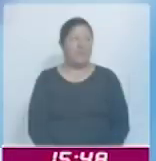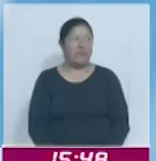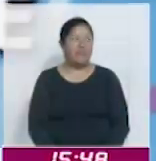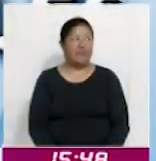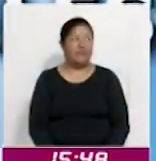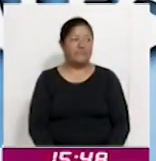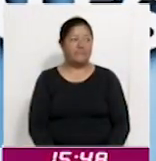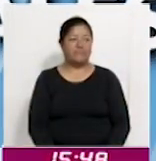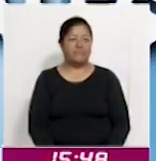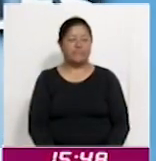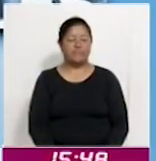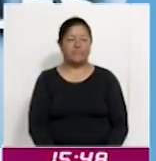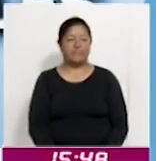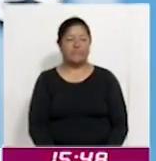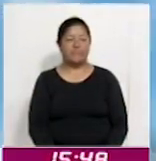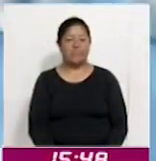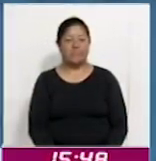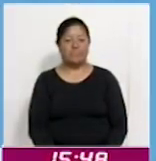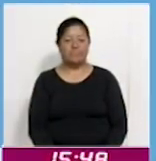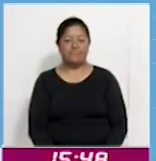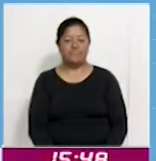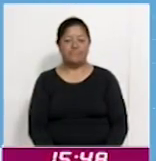Breves Internacionales